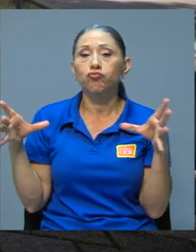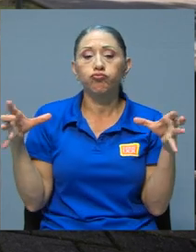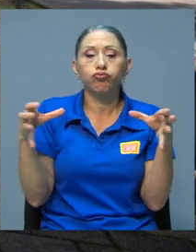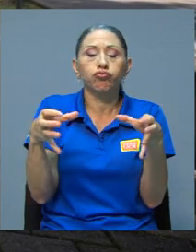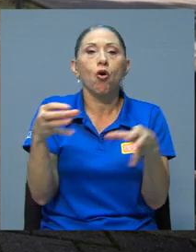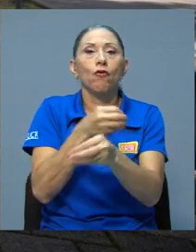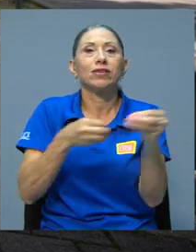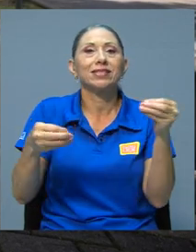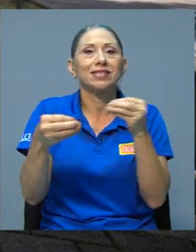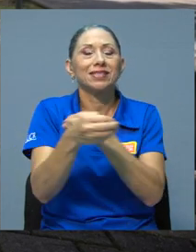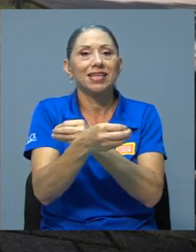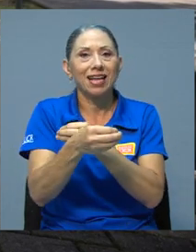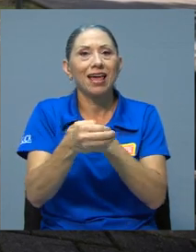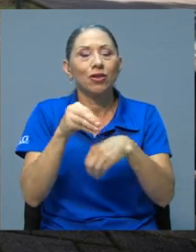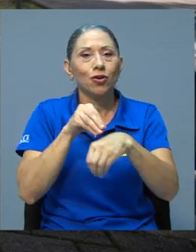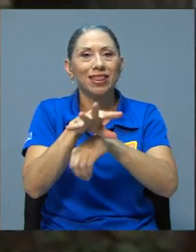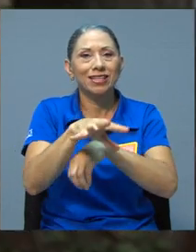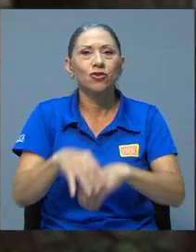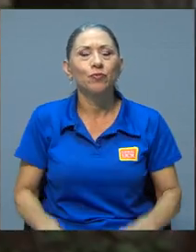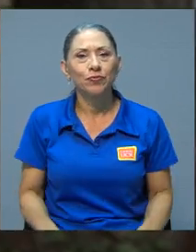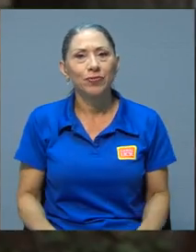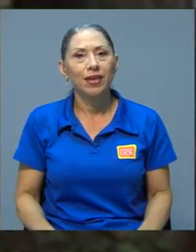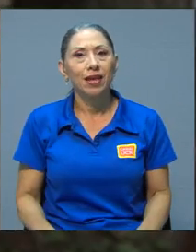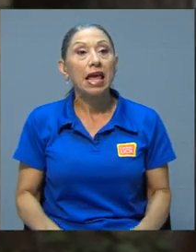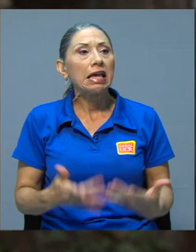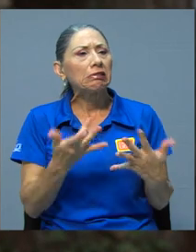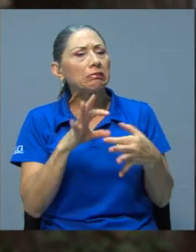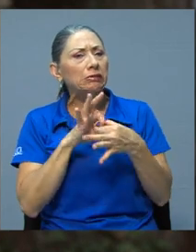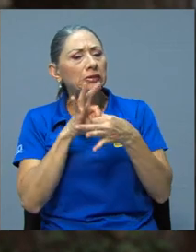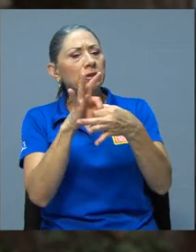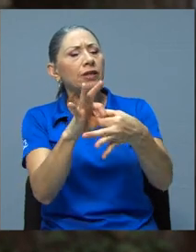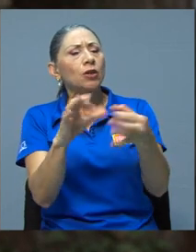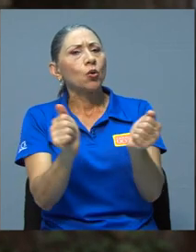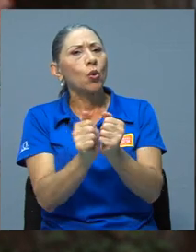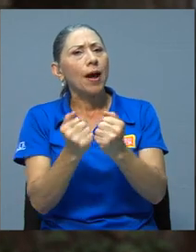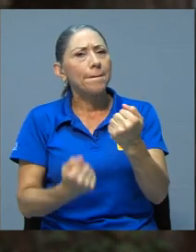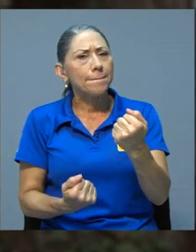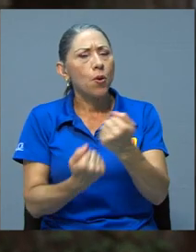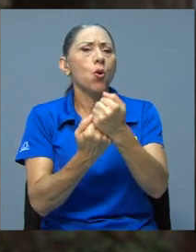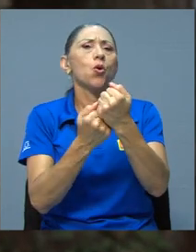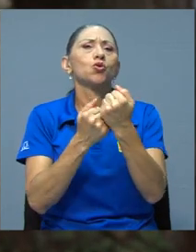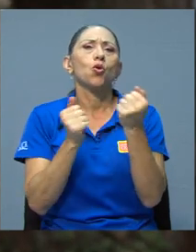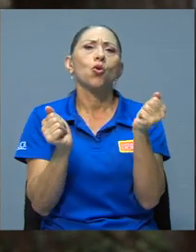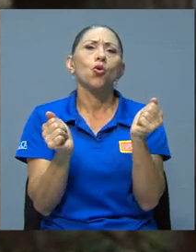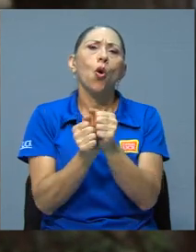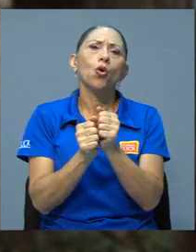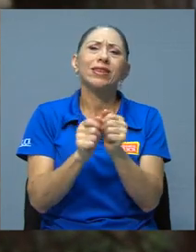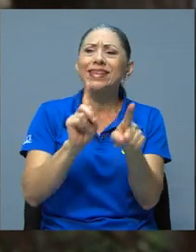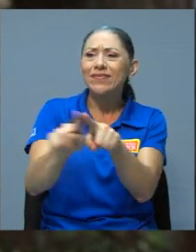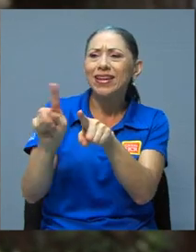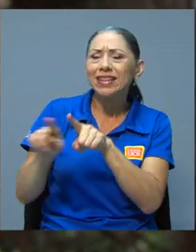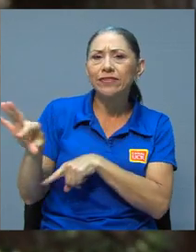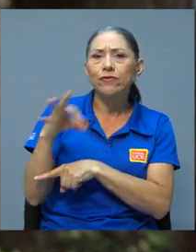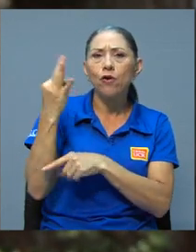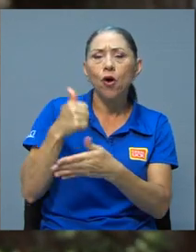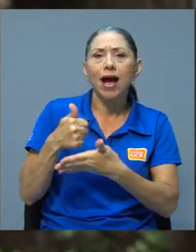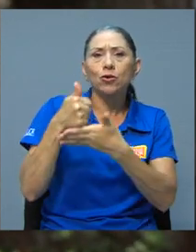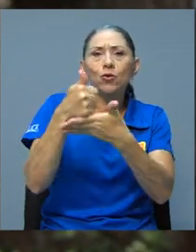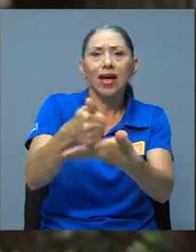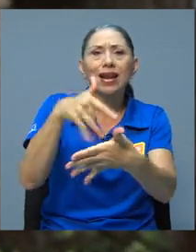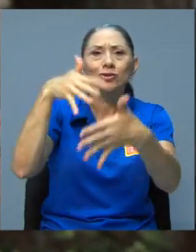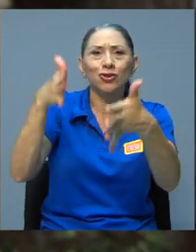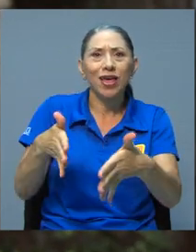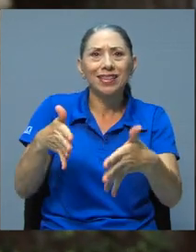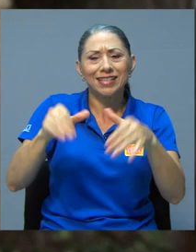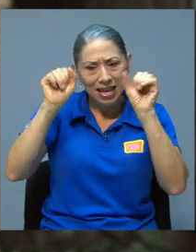conforman la oficina de orientación. Y que tienen que ver con ese tipo de apoyos, de estructuras para ayudar a los estudiantes